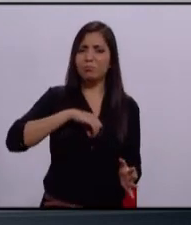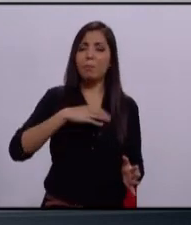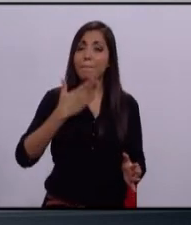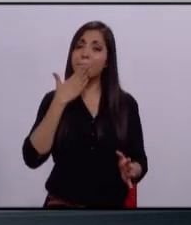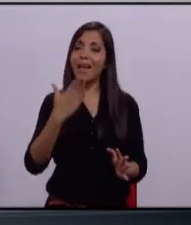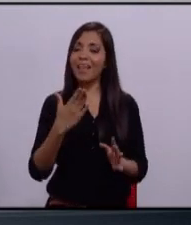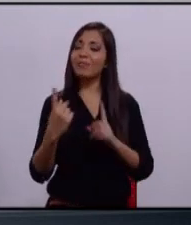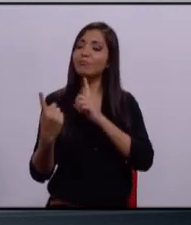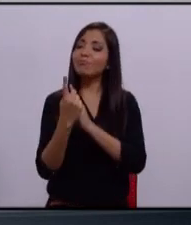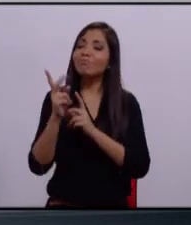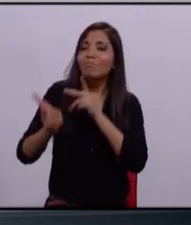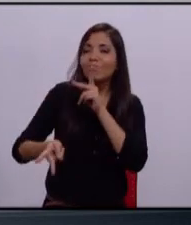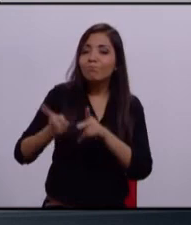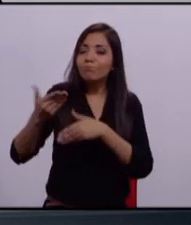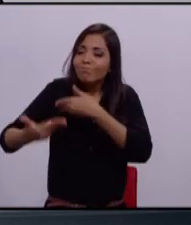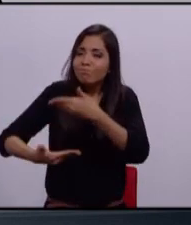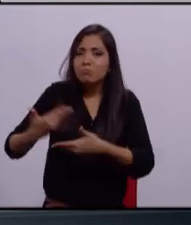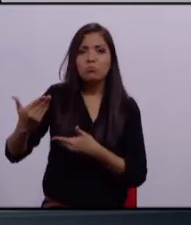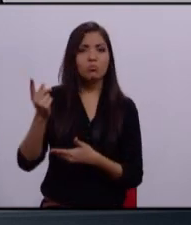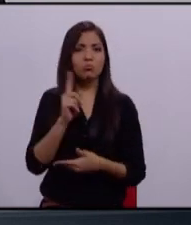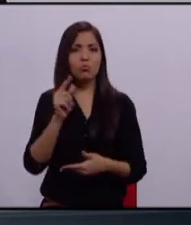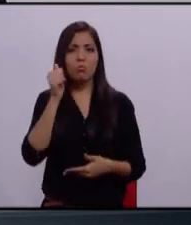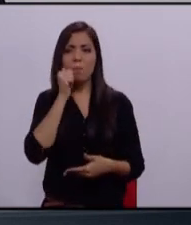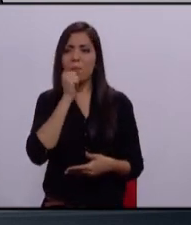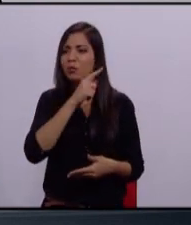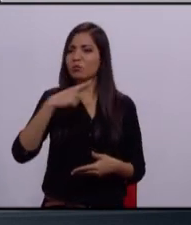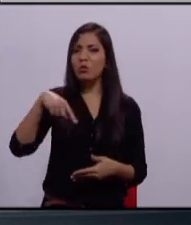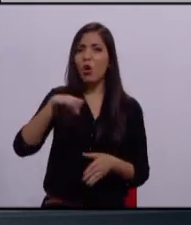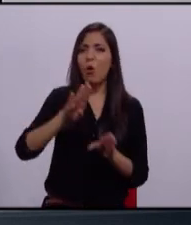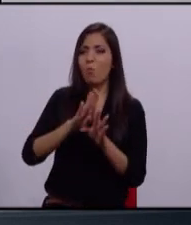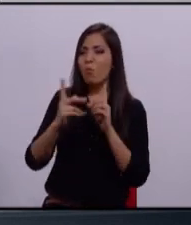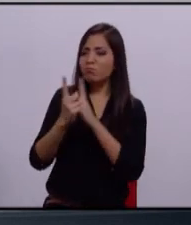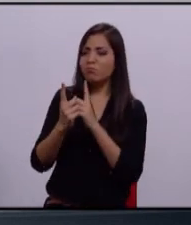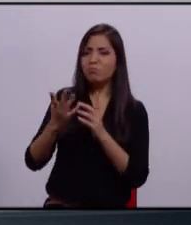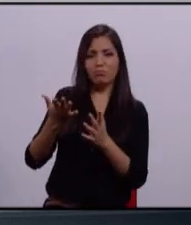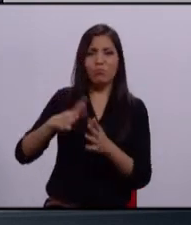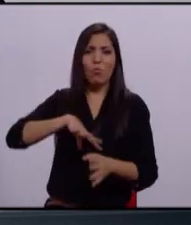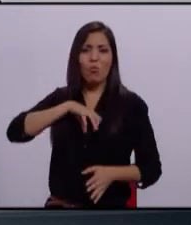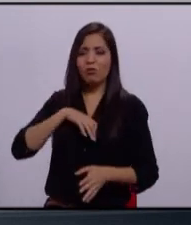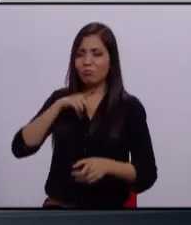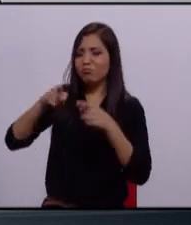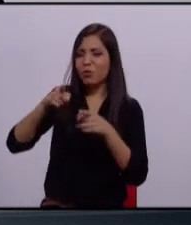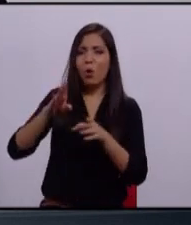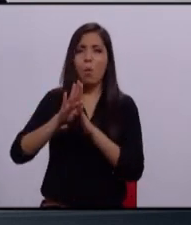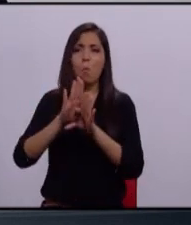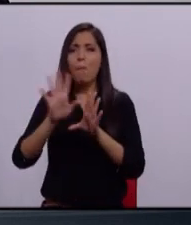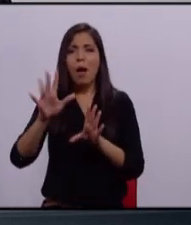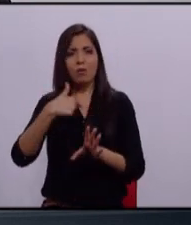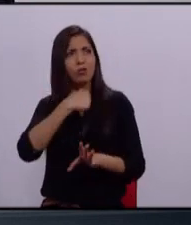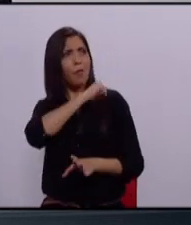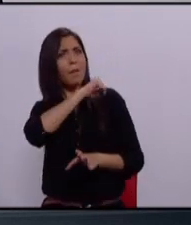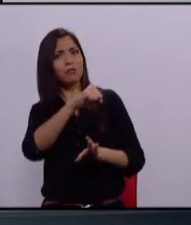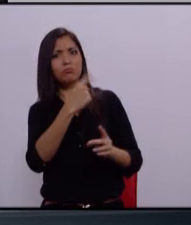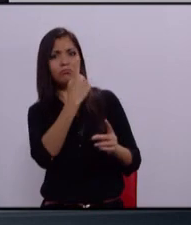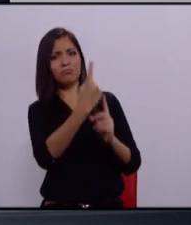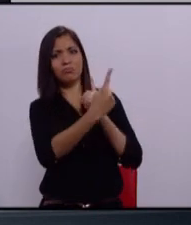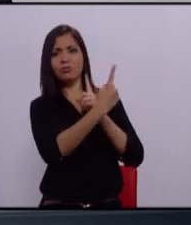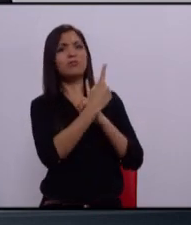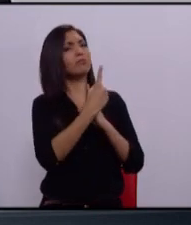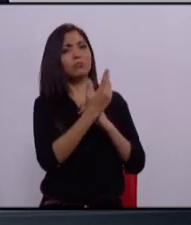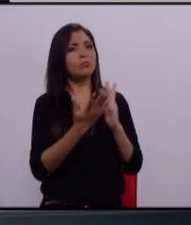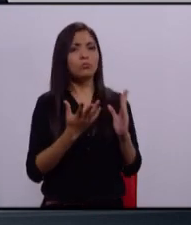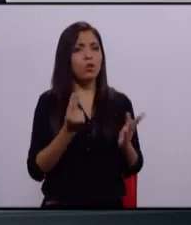tratan como un verdadero ciudadano, a todos quieren verlos como delincuentes, no se vale. Y esto tenemos que hacerlo conjunto todos.